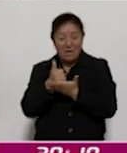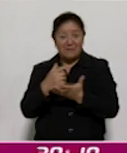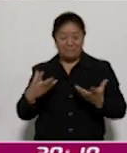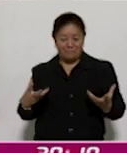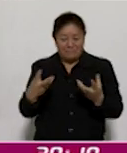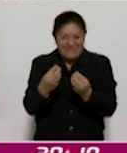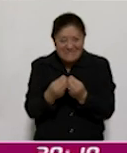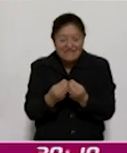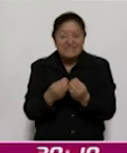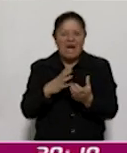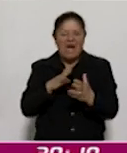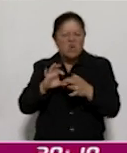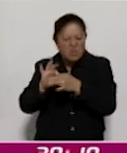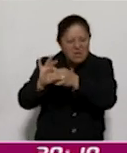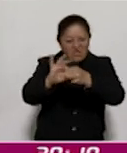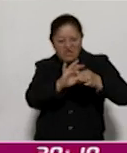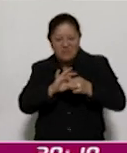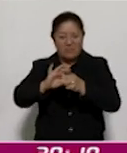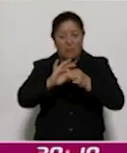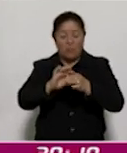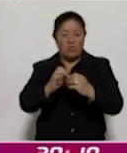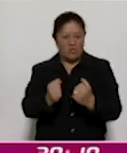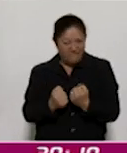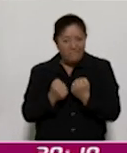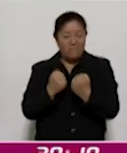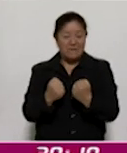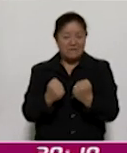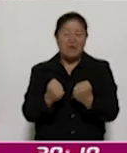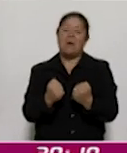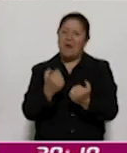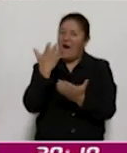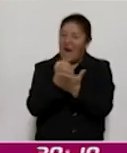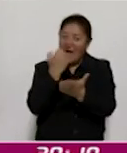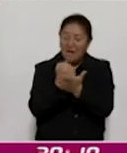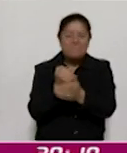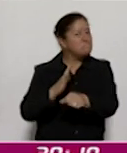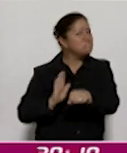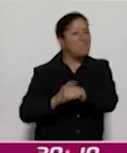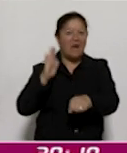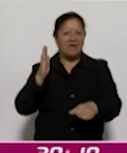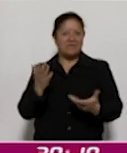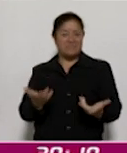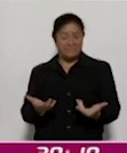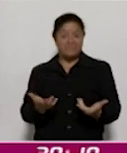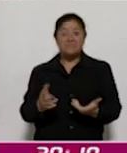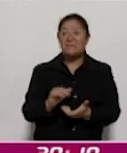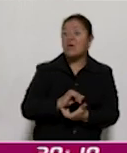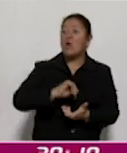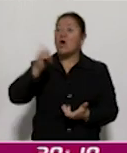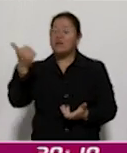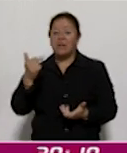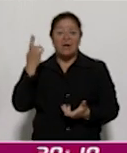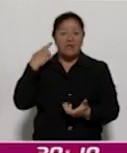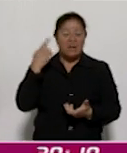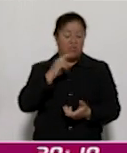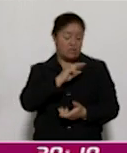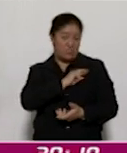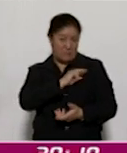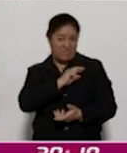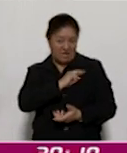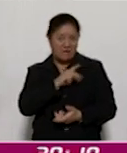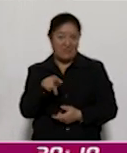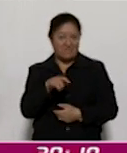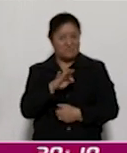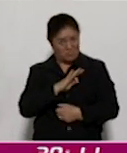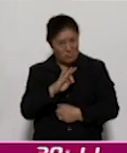una unión y una fuerza que ninguna radio privada o cadena privada